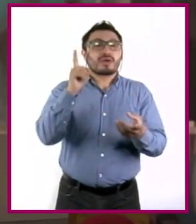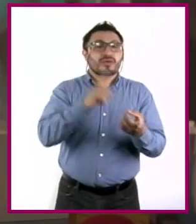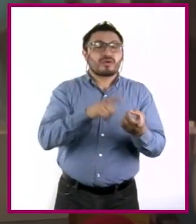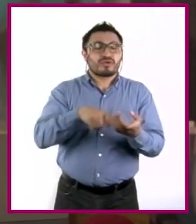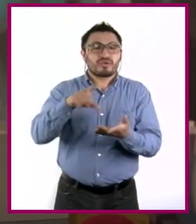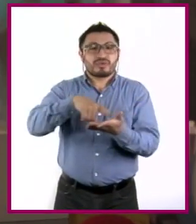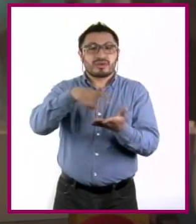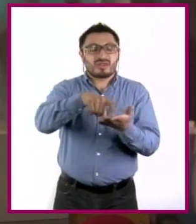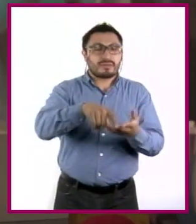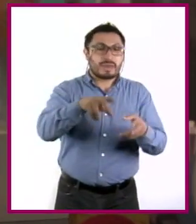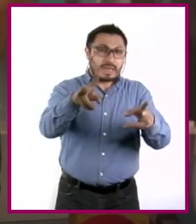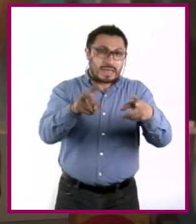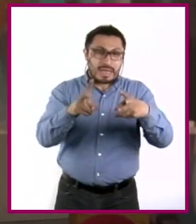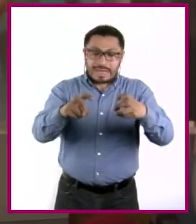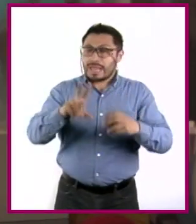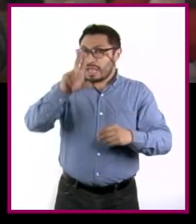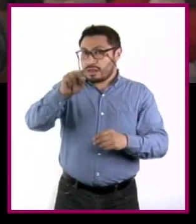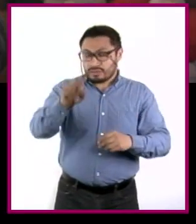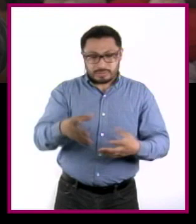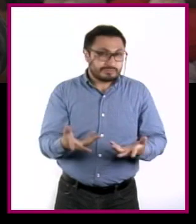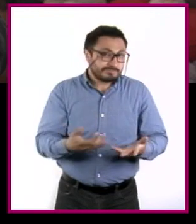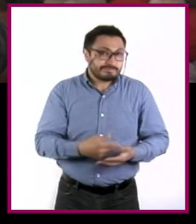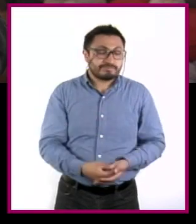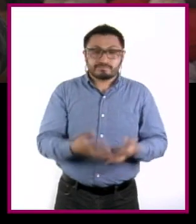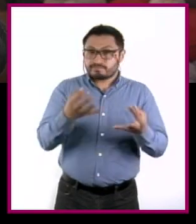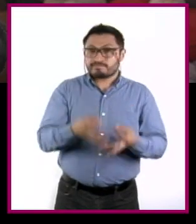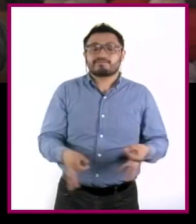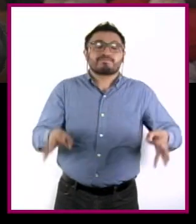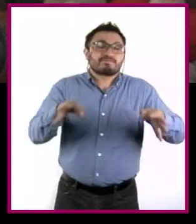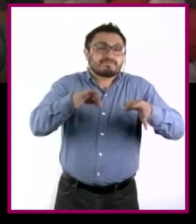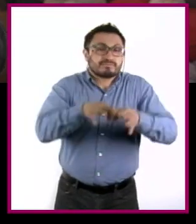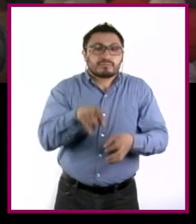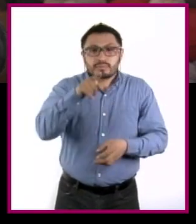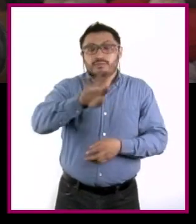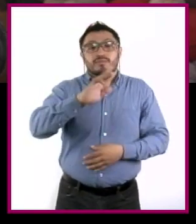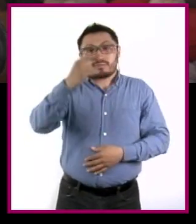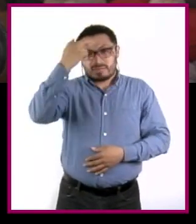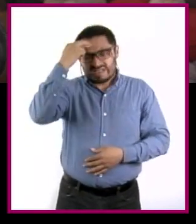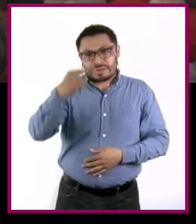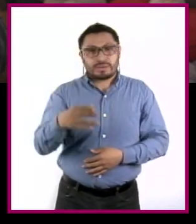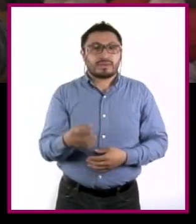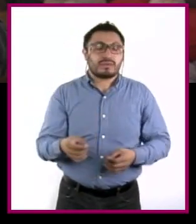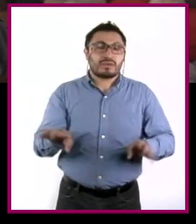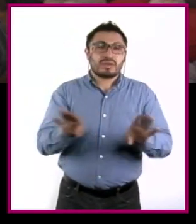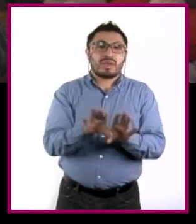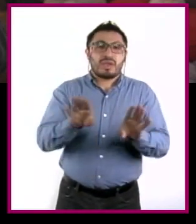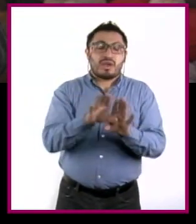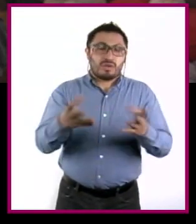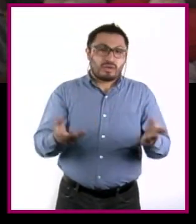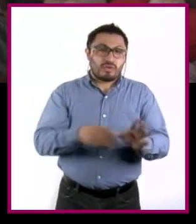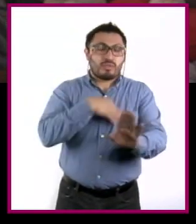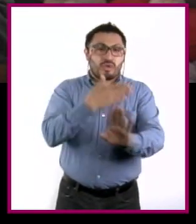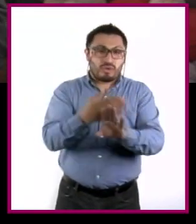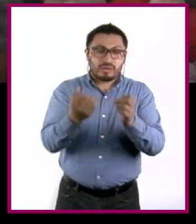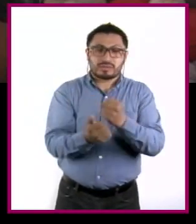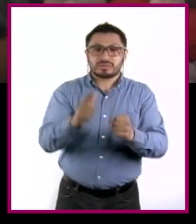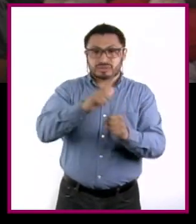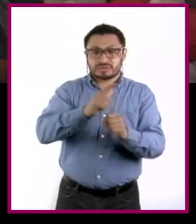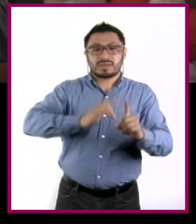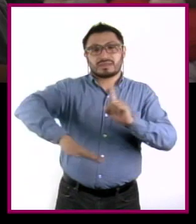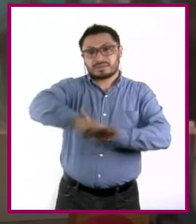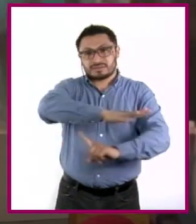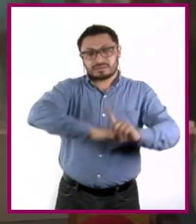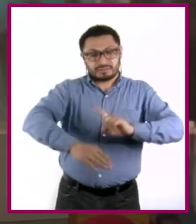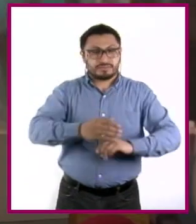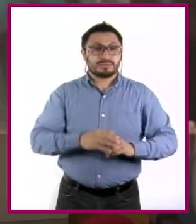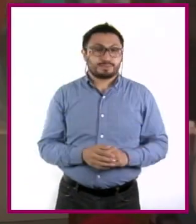evitar robos, fraudes o estafas. Y muy importante, toma en cuenta el impacto social y en el medio ambiente de lo que consumes.